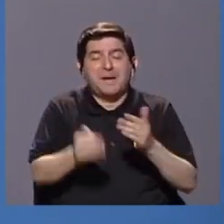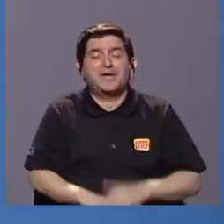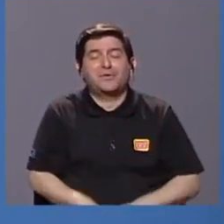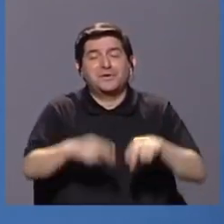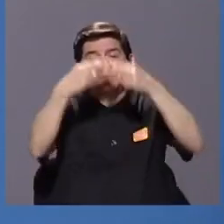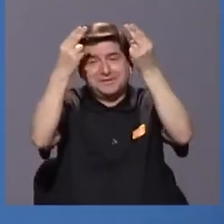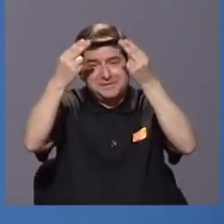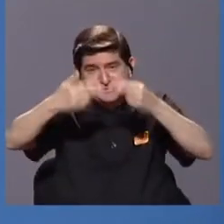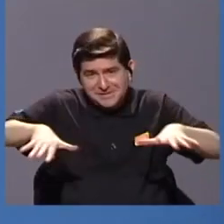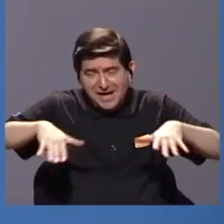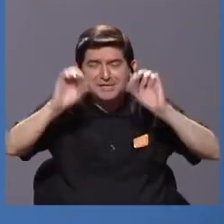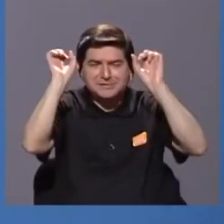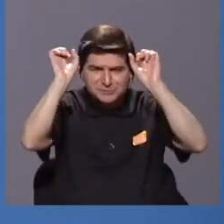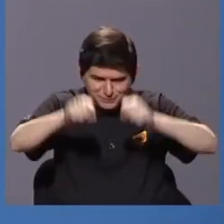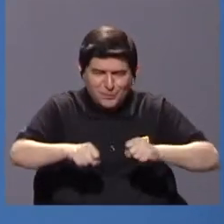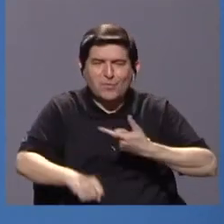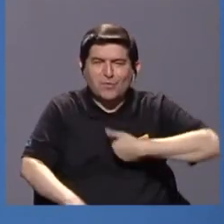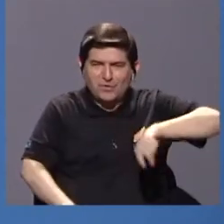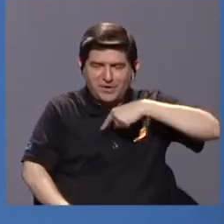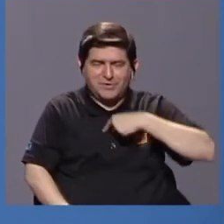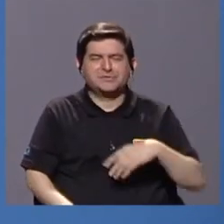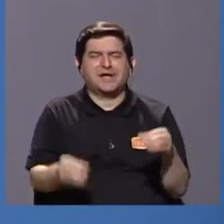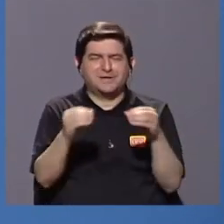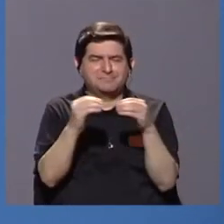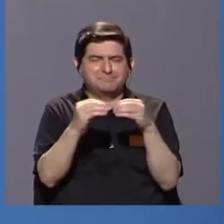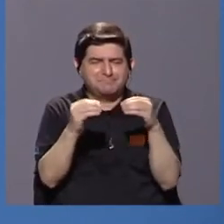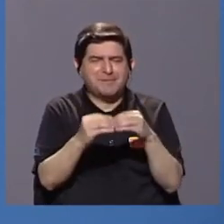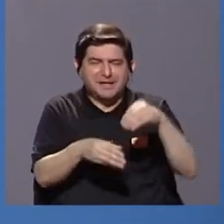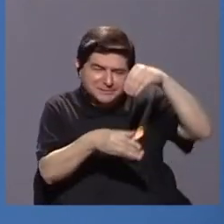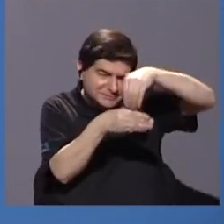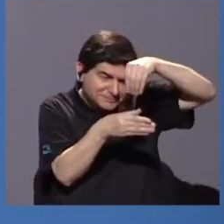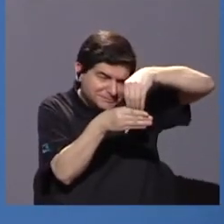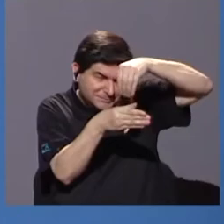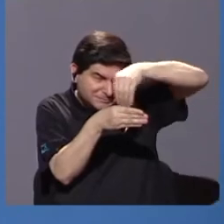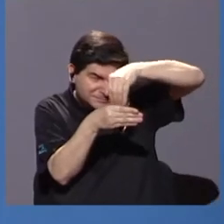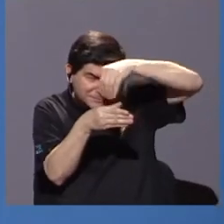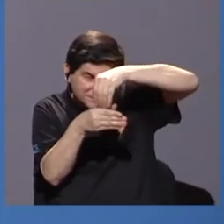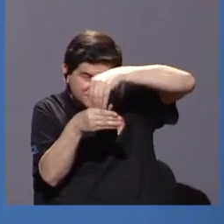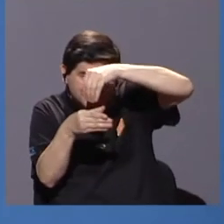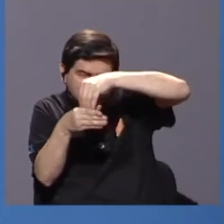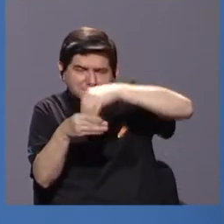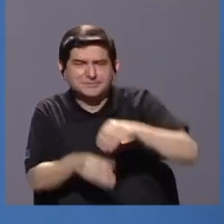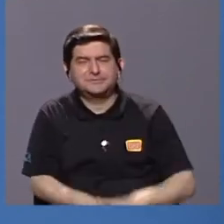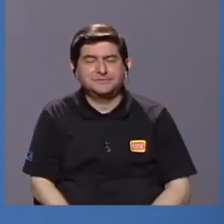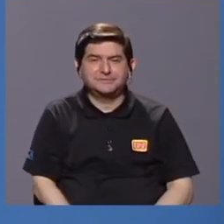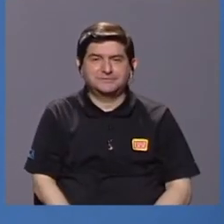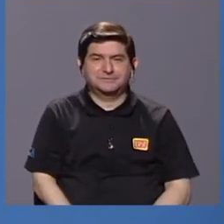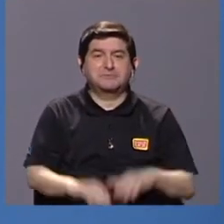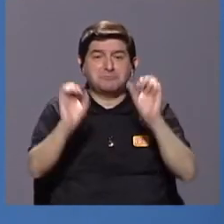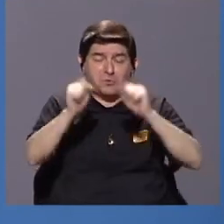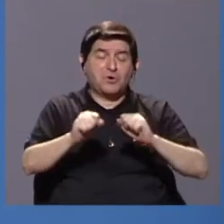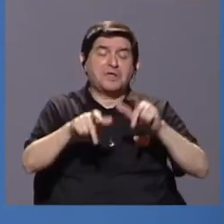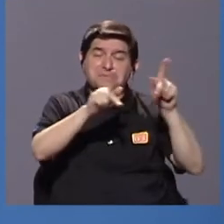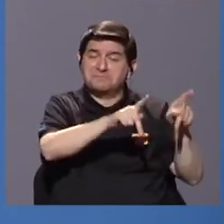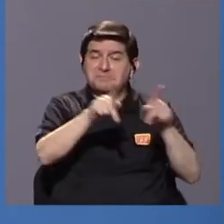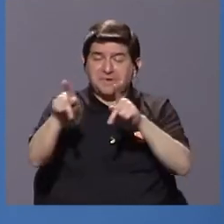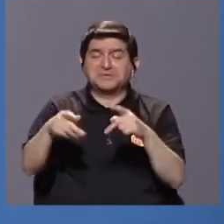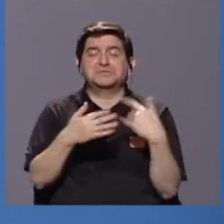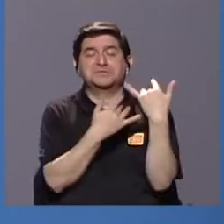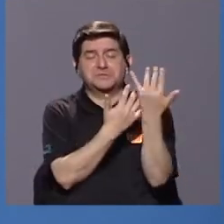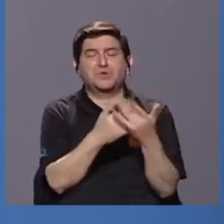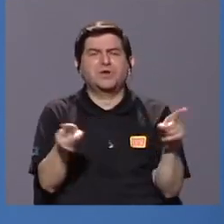nos permita generar un caudal mayor, ¿verdad? Como esperaría la gente, ¿verdad?